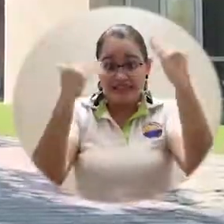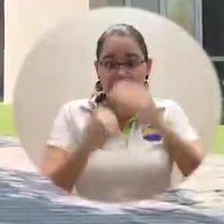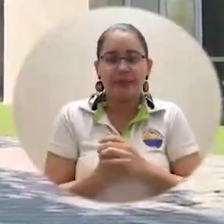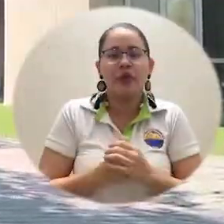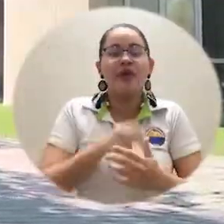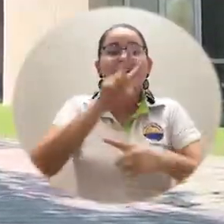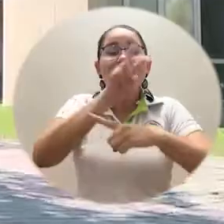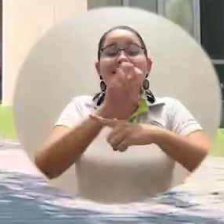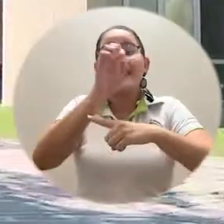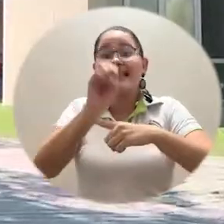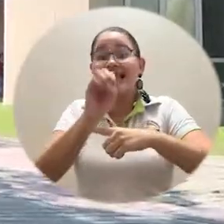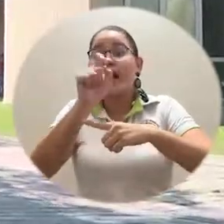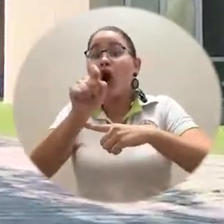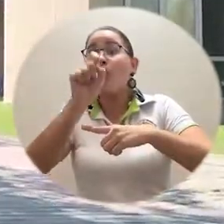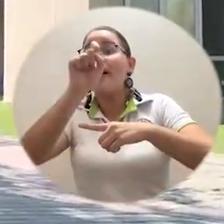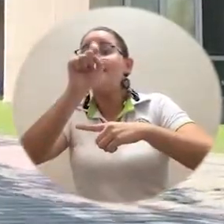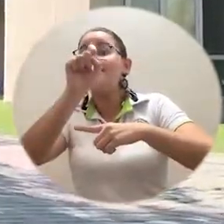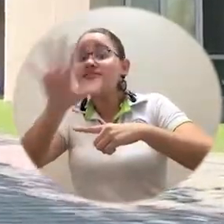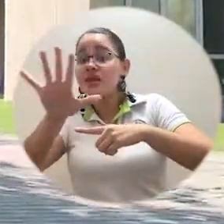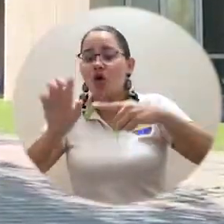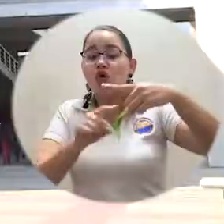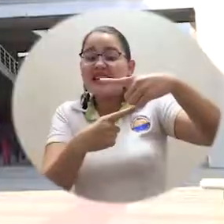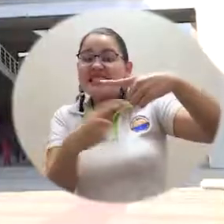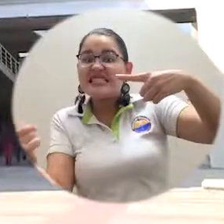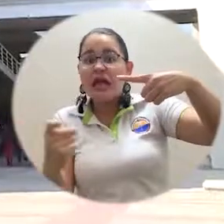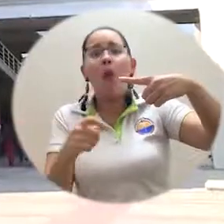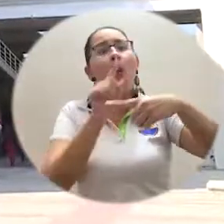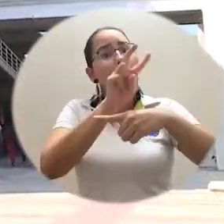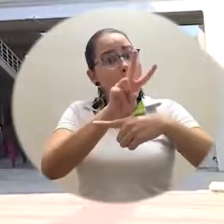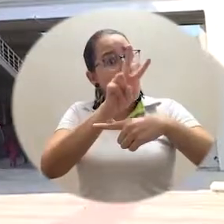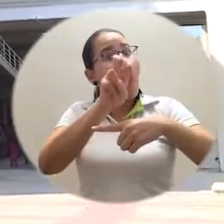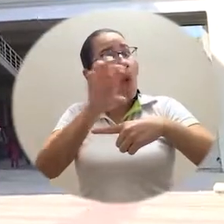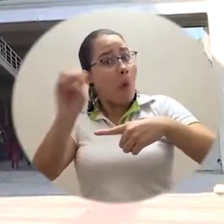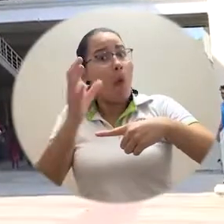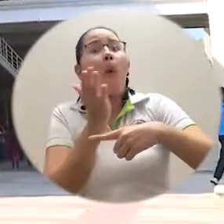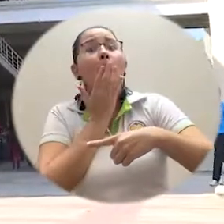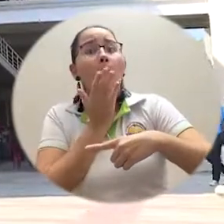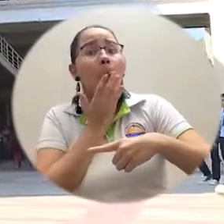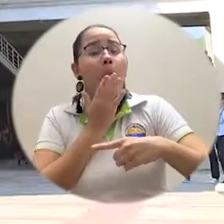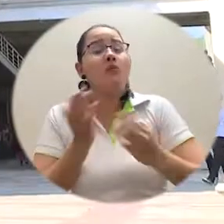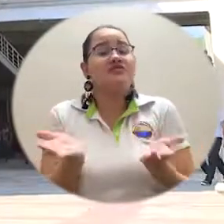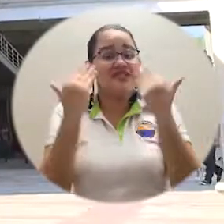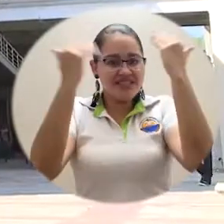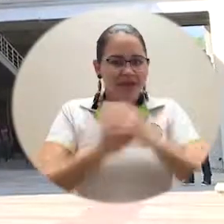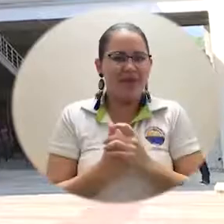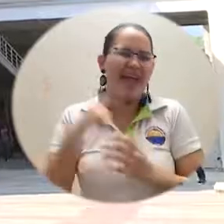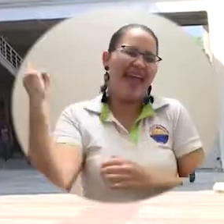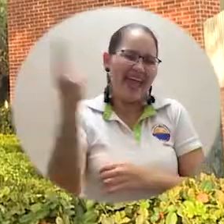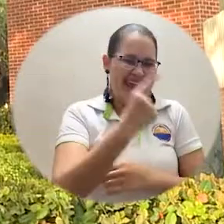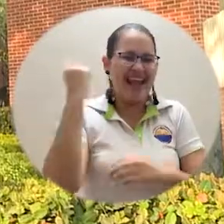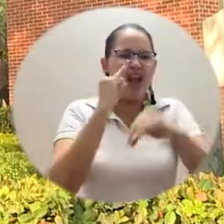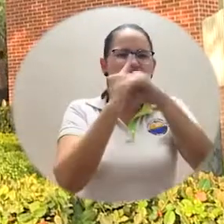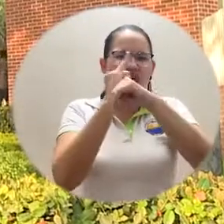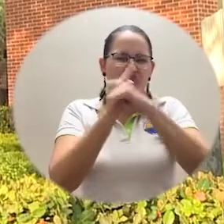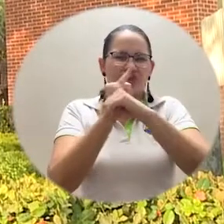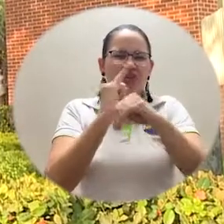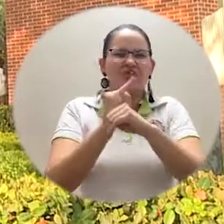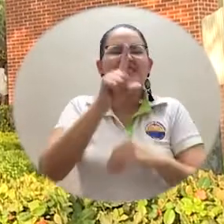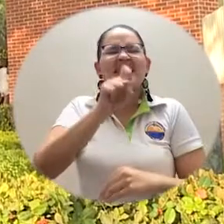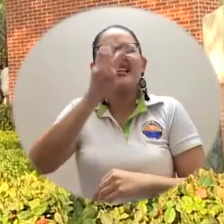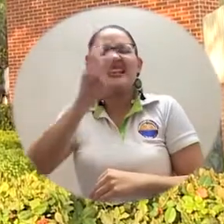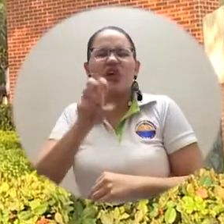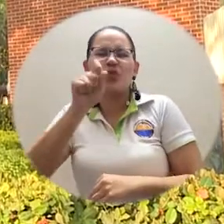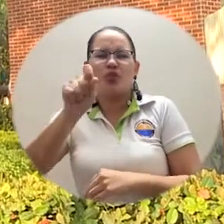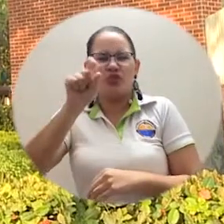70,5 sobre 100 puntos, con el que se superó el promedio de las instituciones, que está en 68.6. Subió al quinto